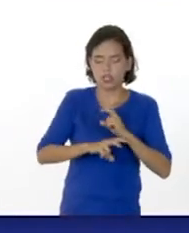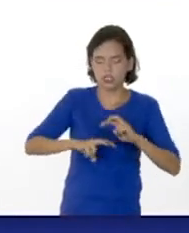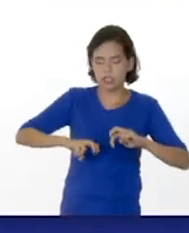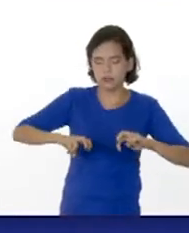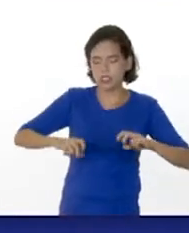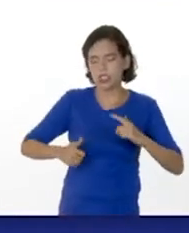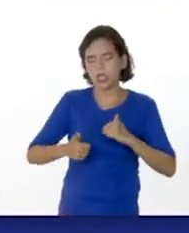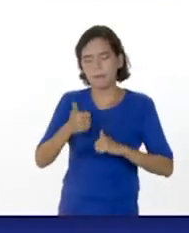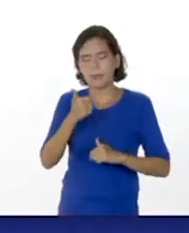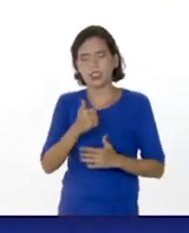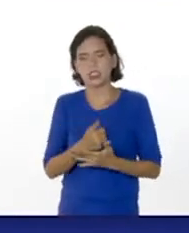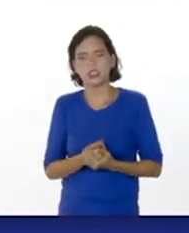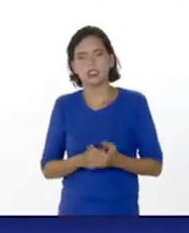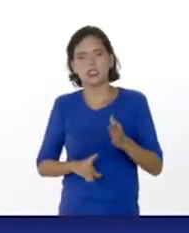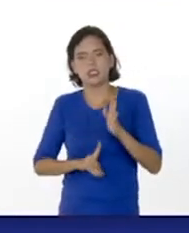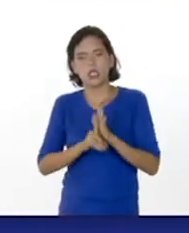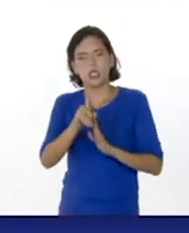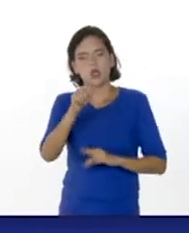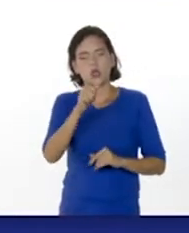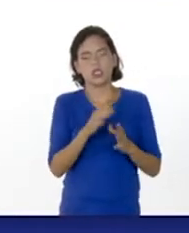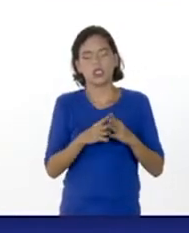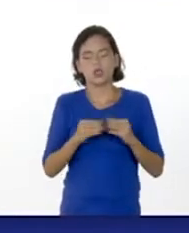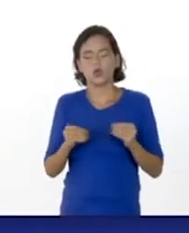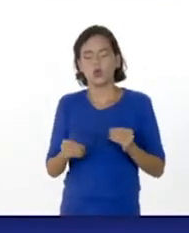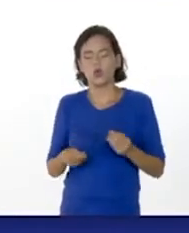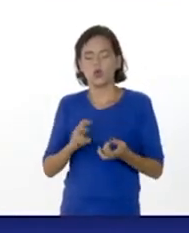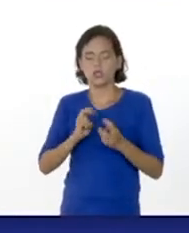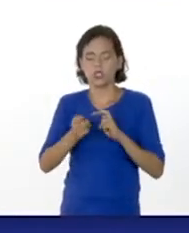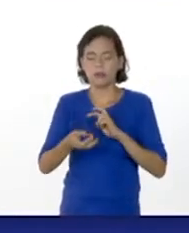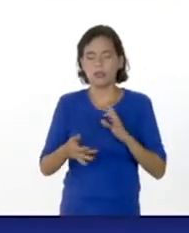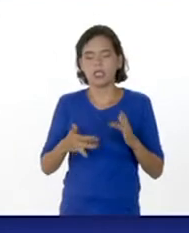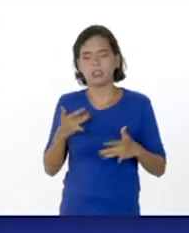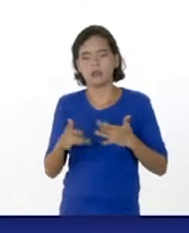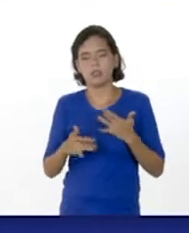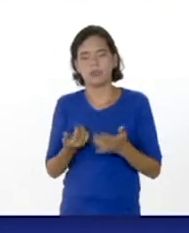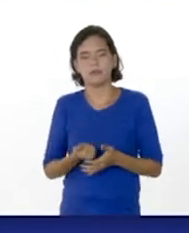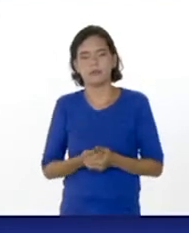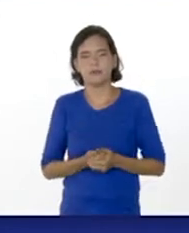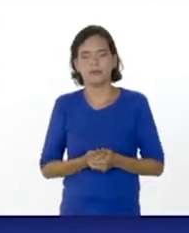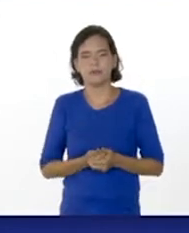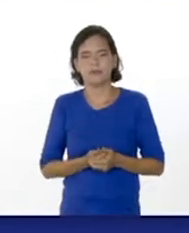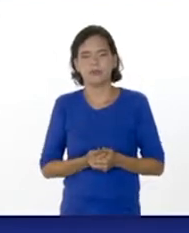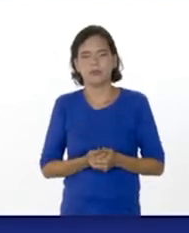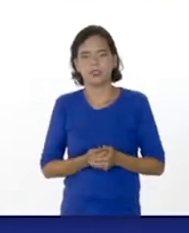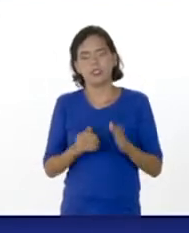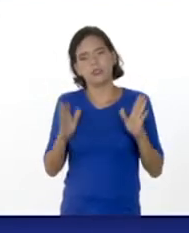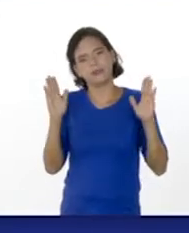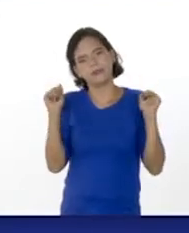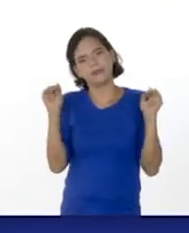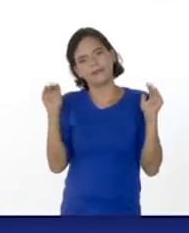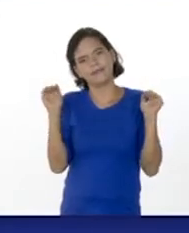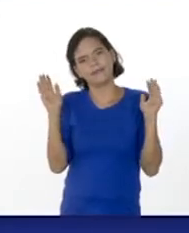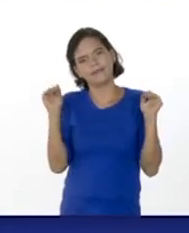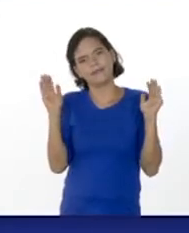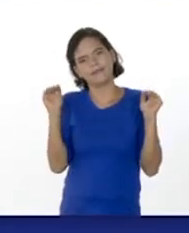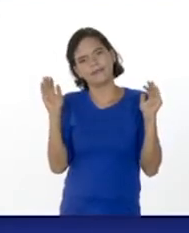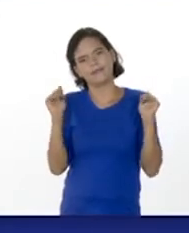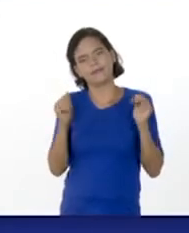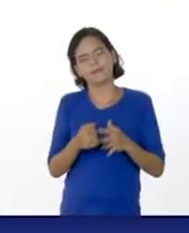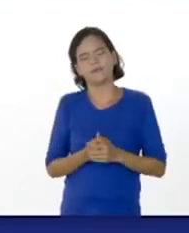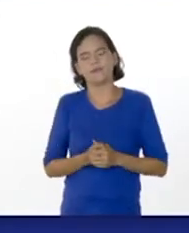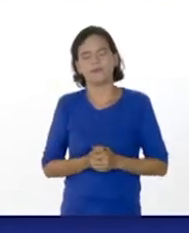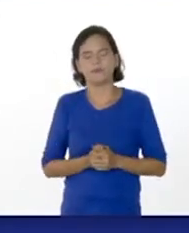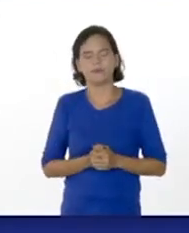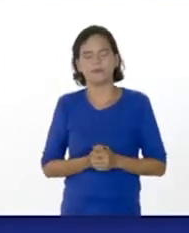y desarrollar cada una de las actividades que están allí. Entonces, se despide de ustedes la profesora